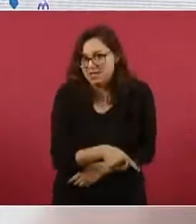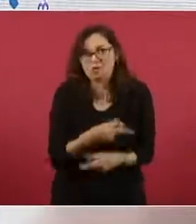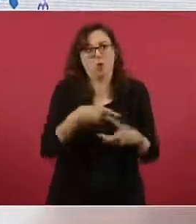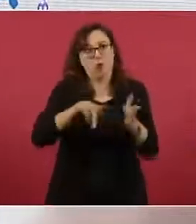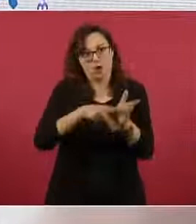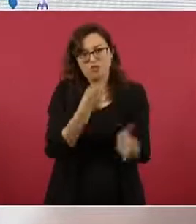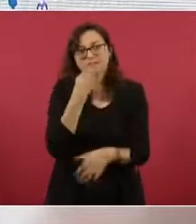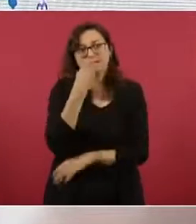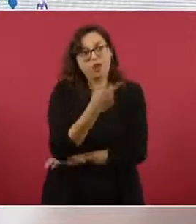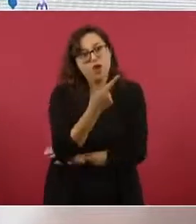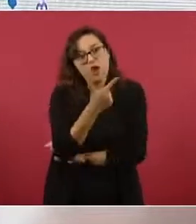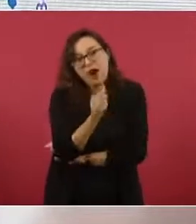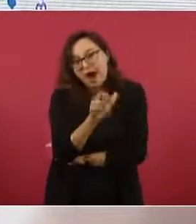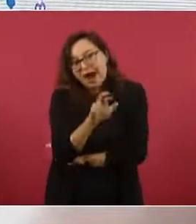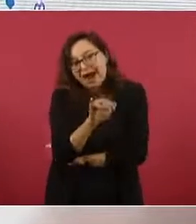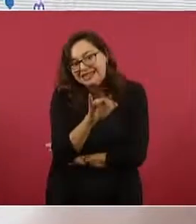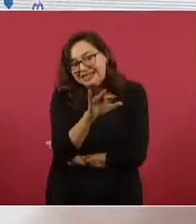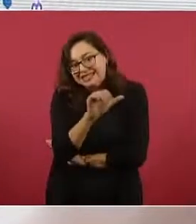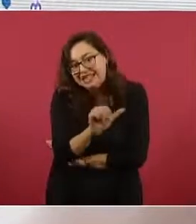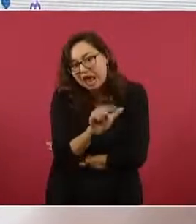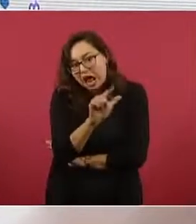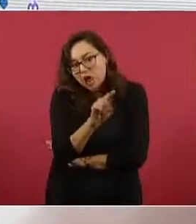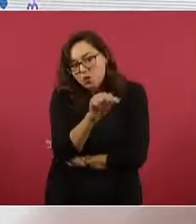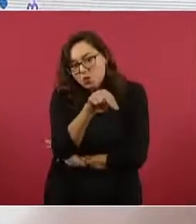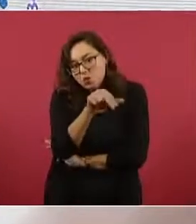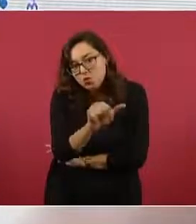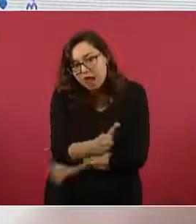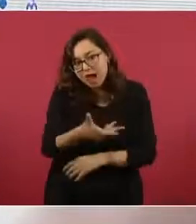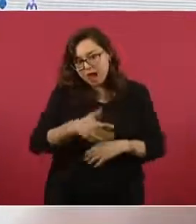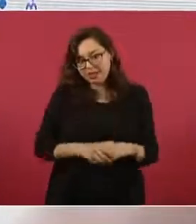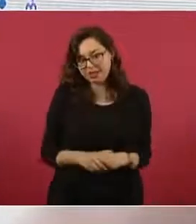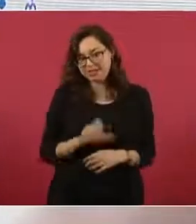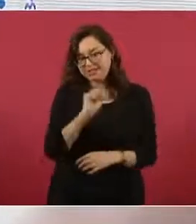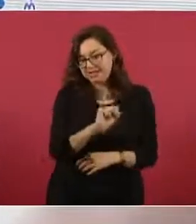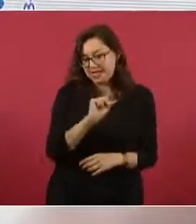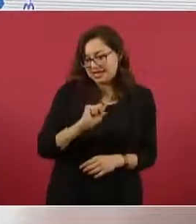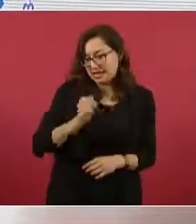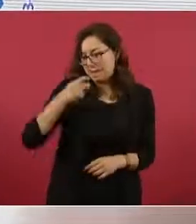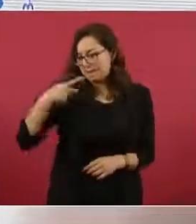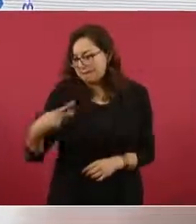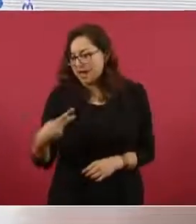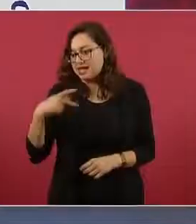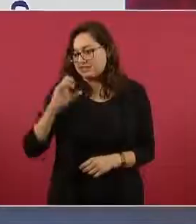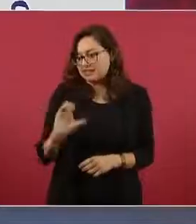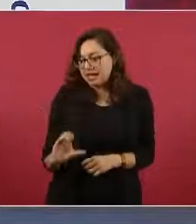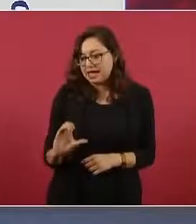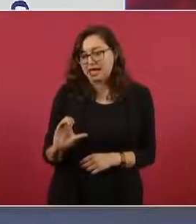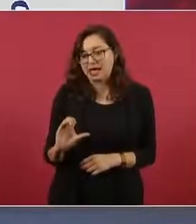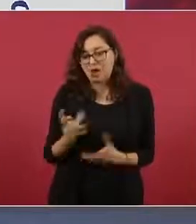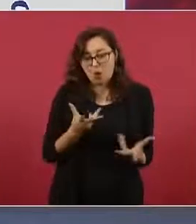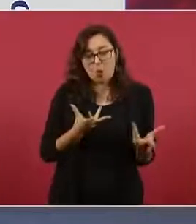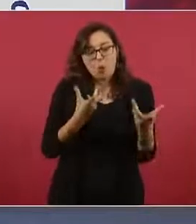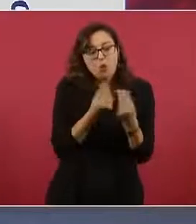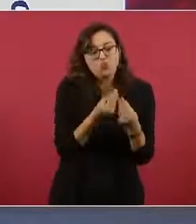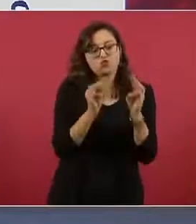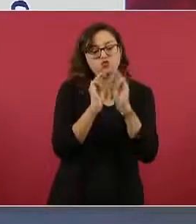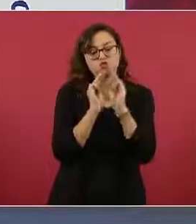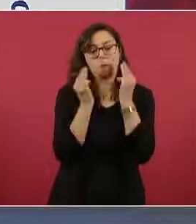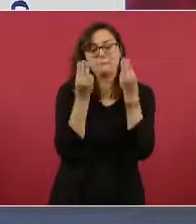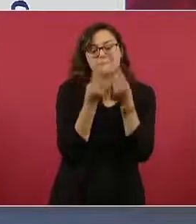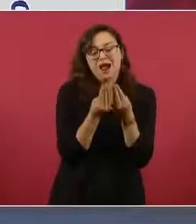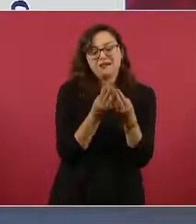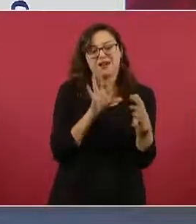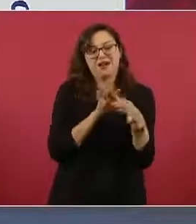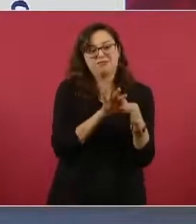pues estaba asociado con una banda.